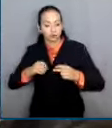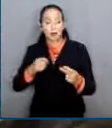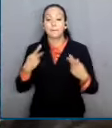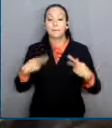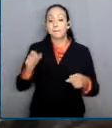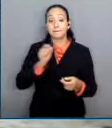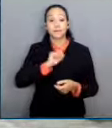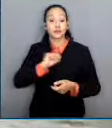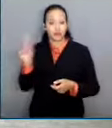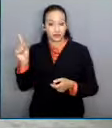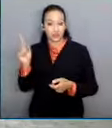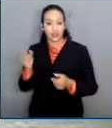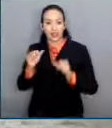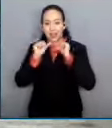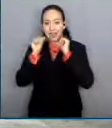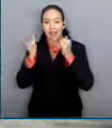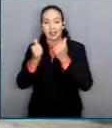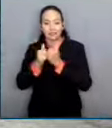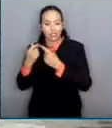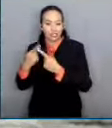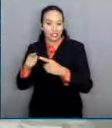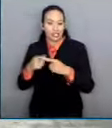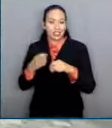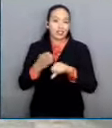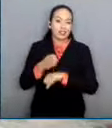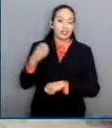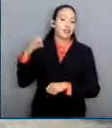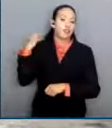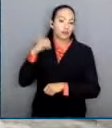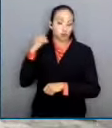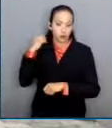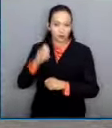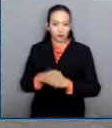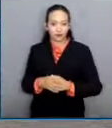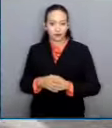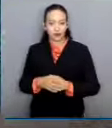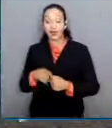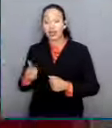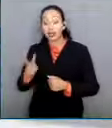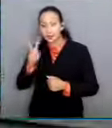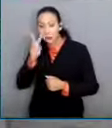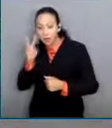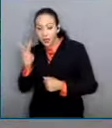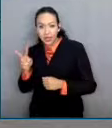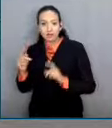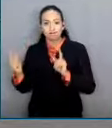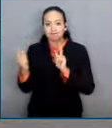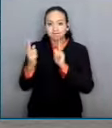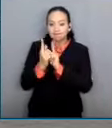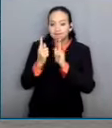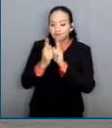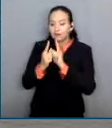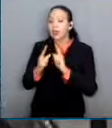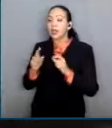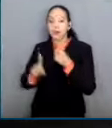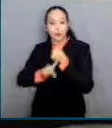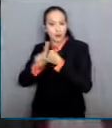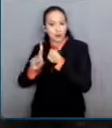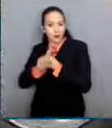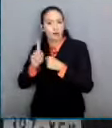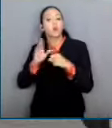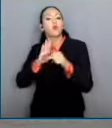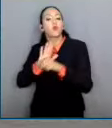Sociedad Civil del Estado de Oaxaca, a quienes se escuchará de manera directa para detectar problemas, principales afectaciones